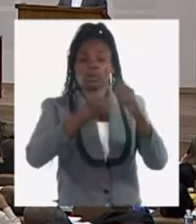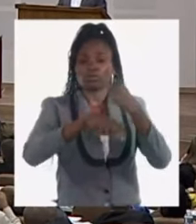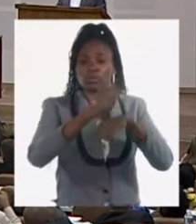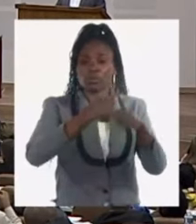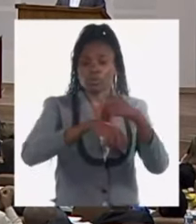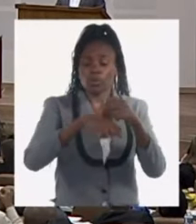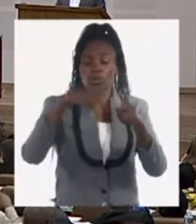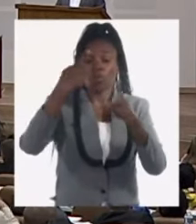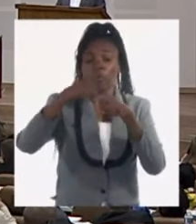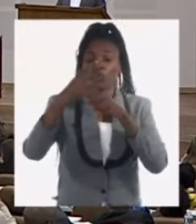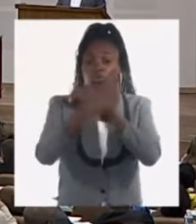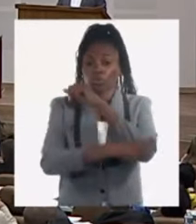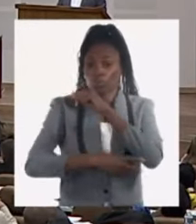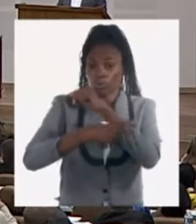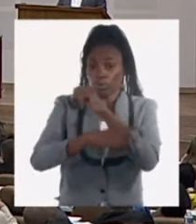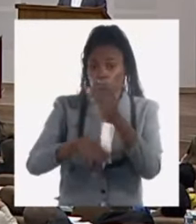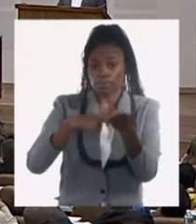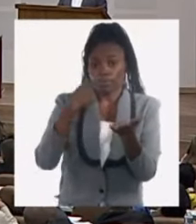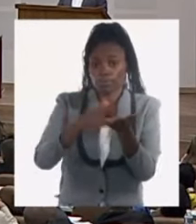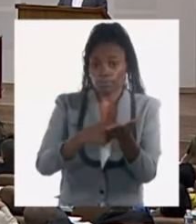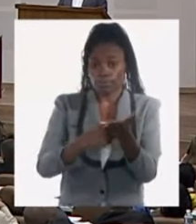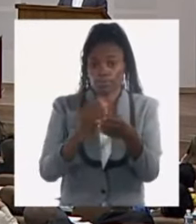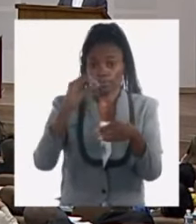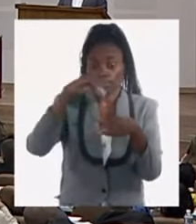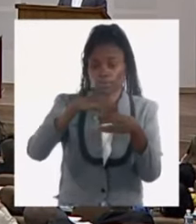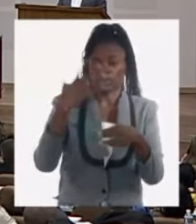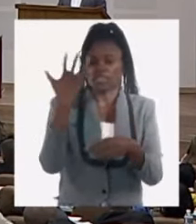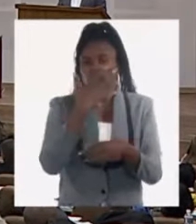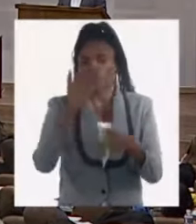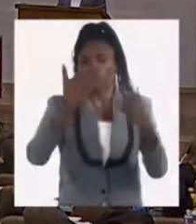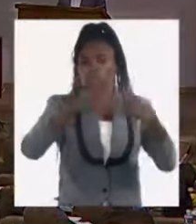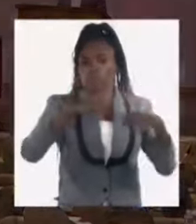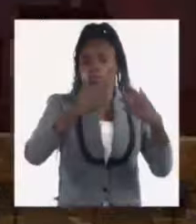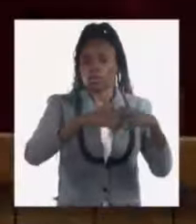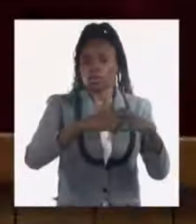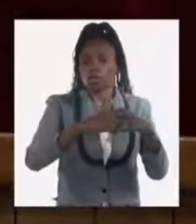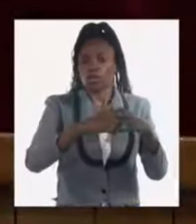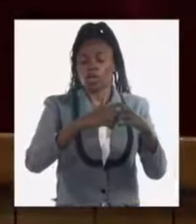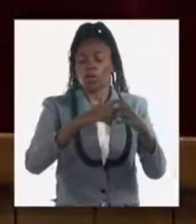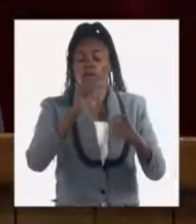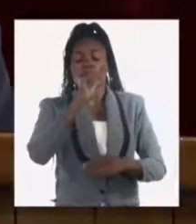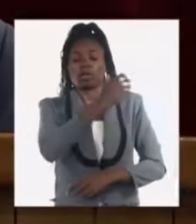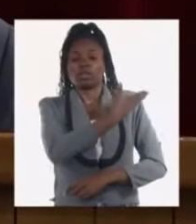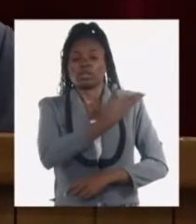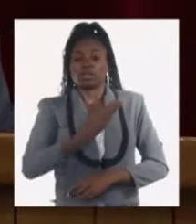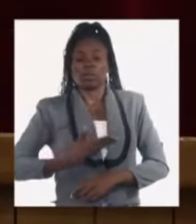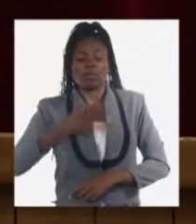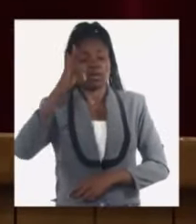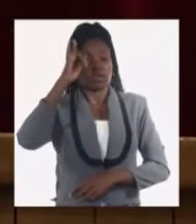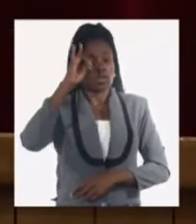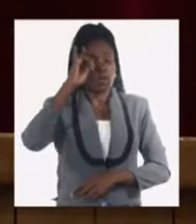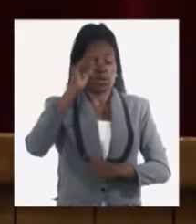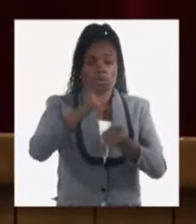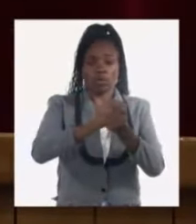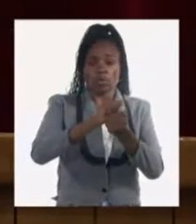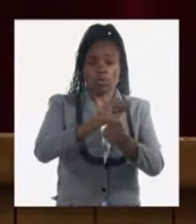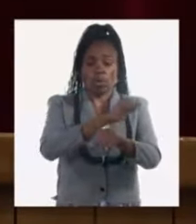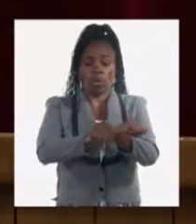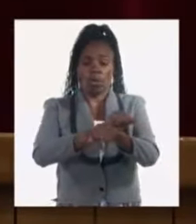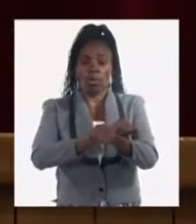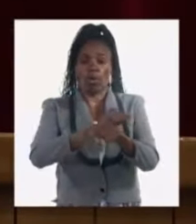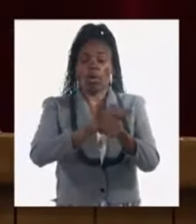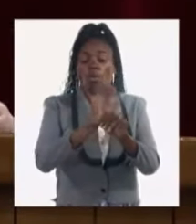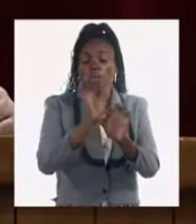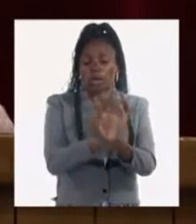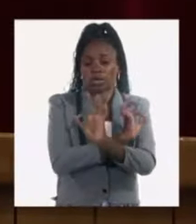capital extranjero a operar en el país entre ellos destacan la producción de confituras las cervezas los lácteos detergentes aseo y productos de